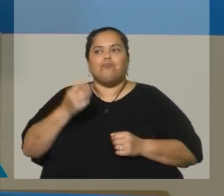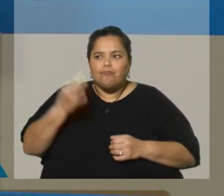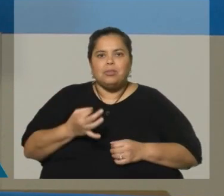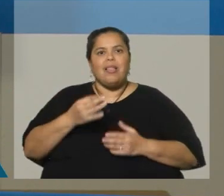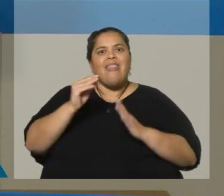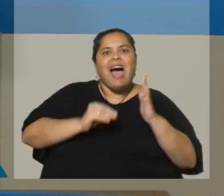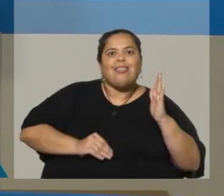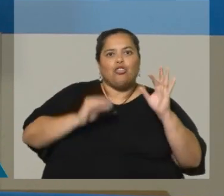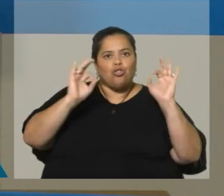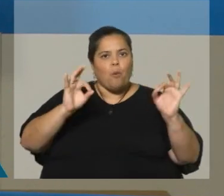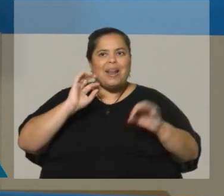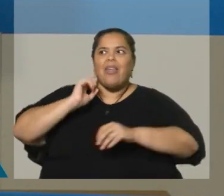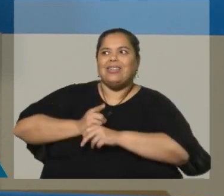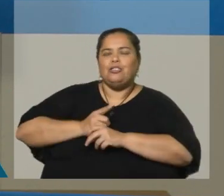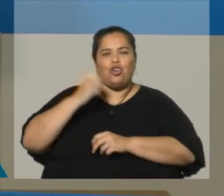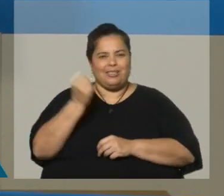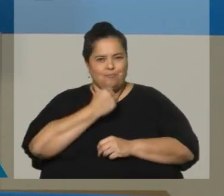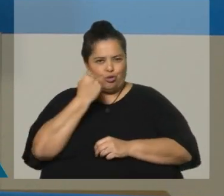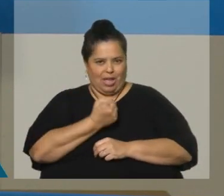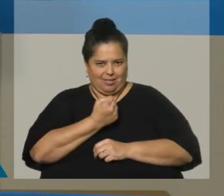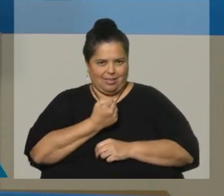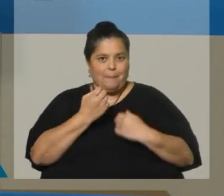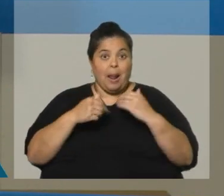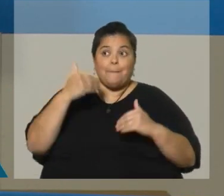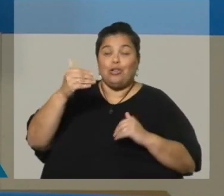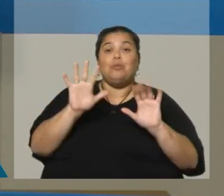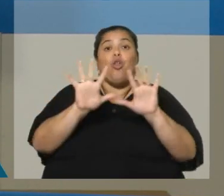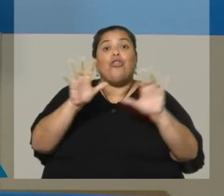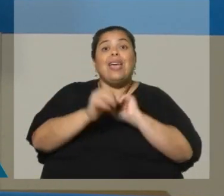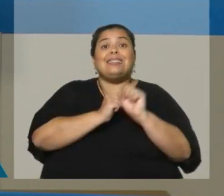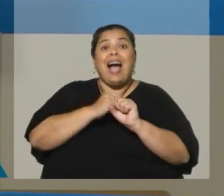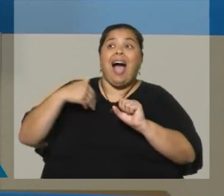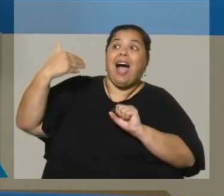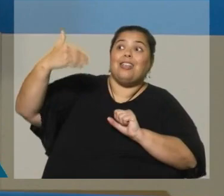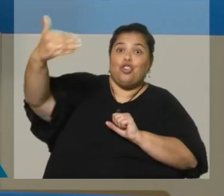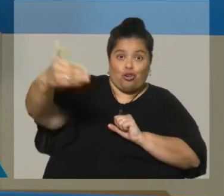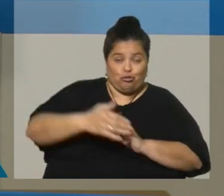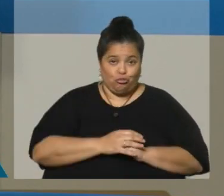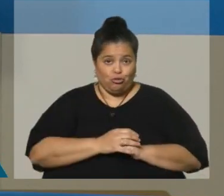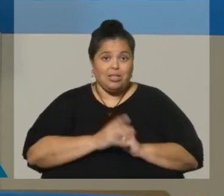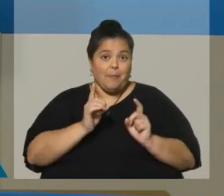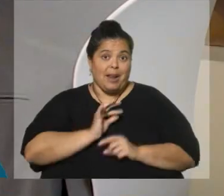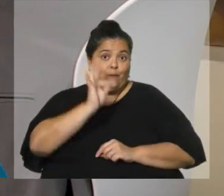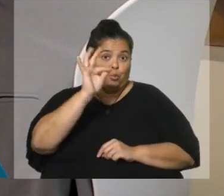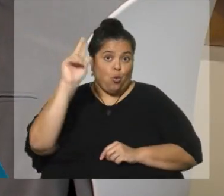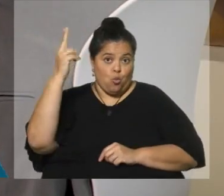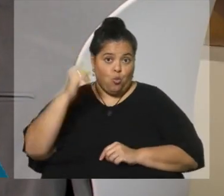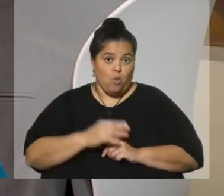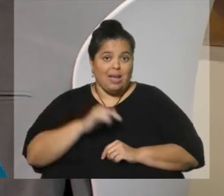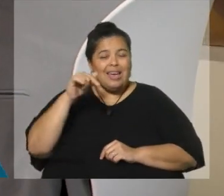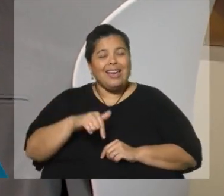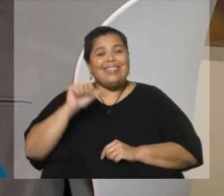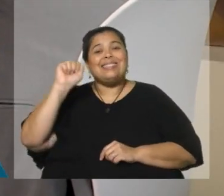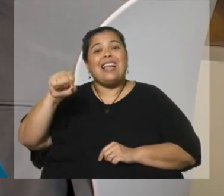permitir tomar decisiones importantes para los próximos 10 años y para, en definitiva, el futuro del Uruguay. Sí, es un censo también,